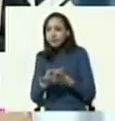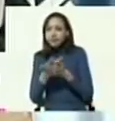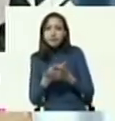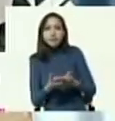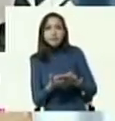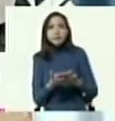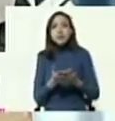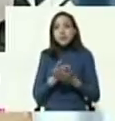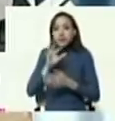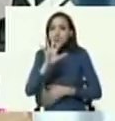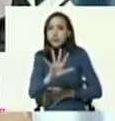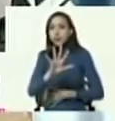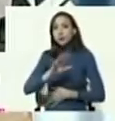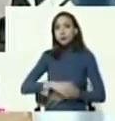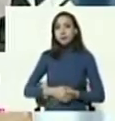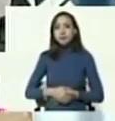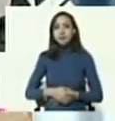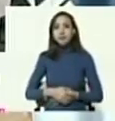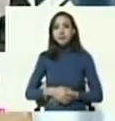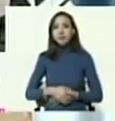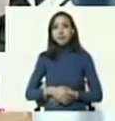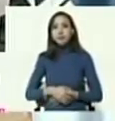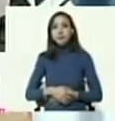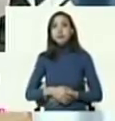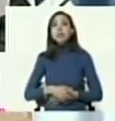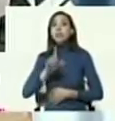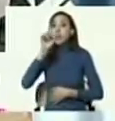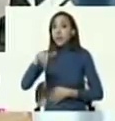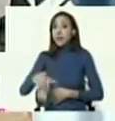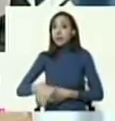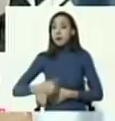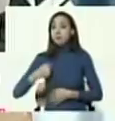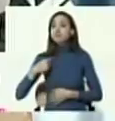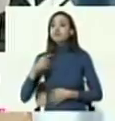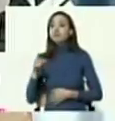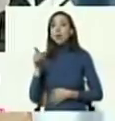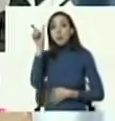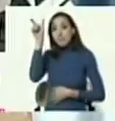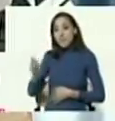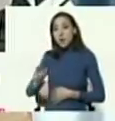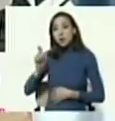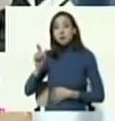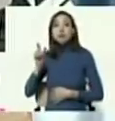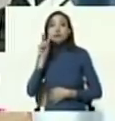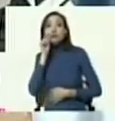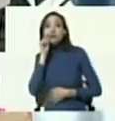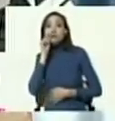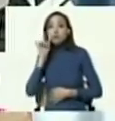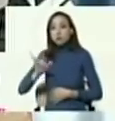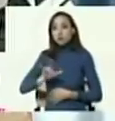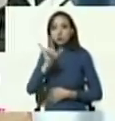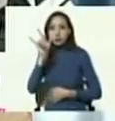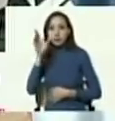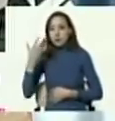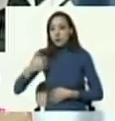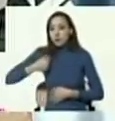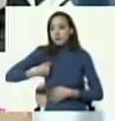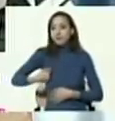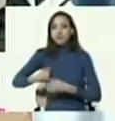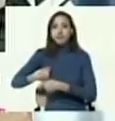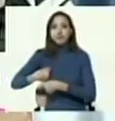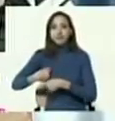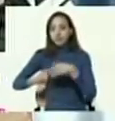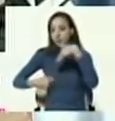kilogramos. Además, en el bolso de mano del mismo pasajero, fueron detectadas otras 16 láminas,